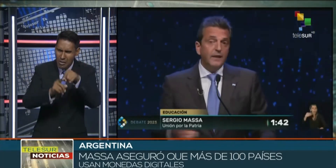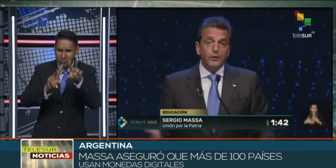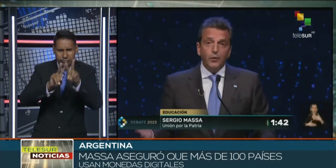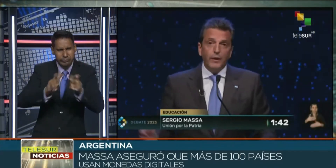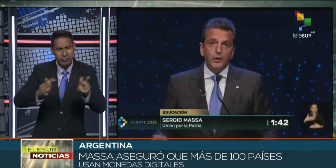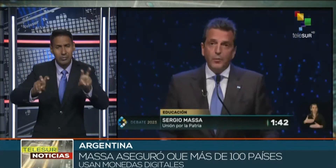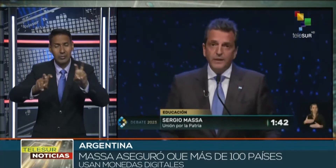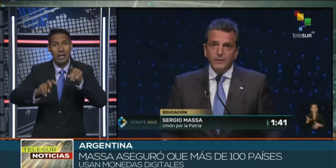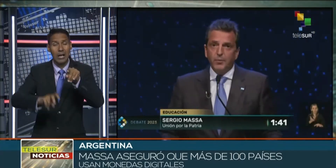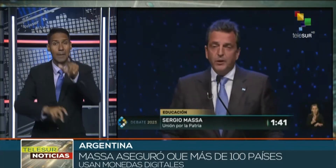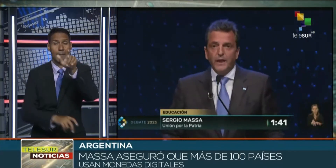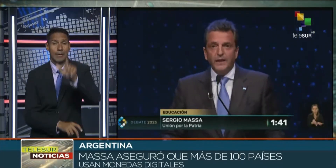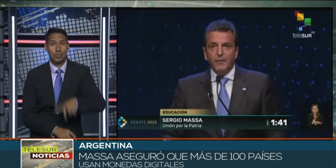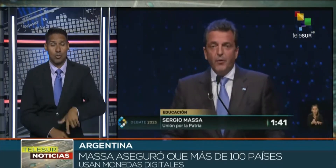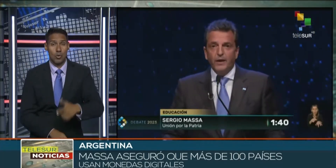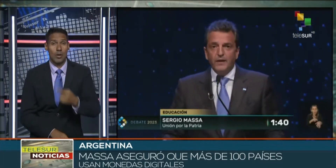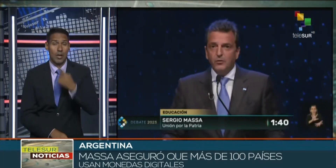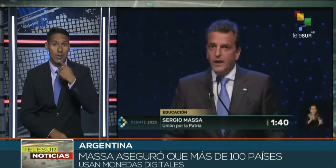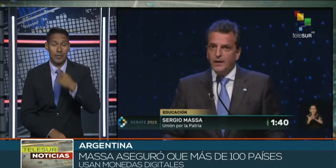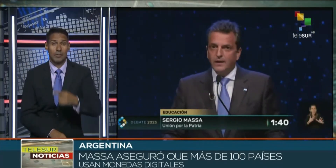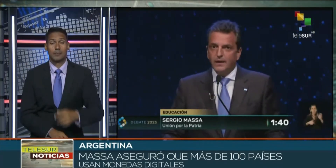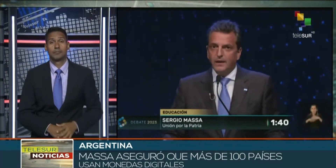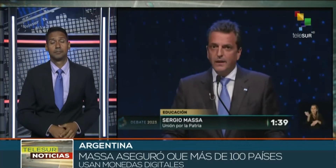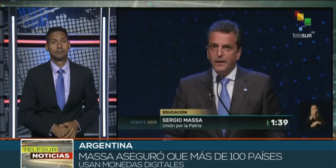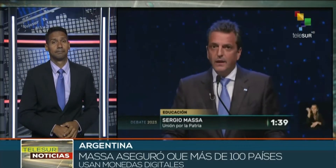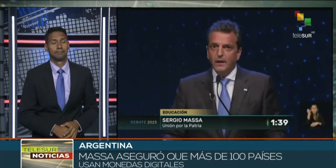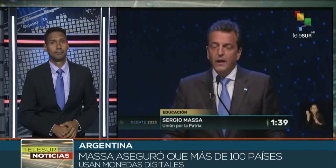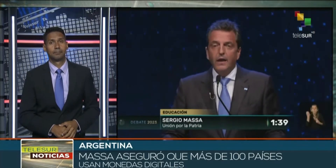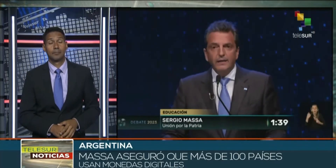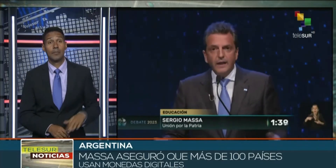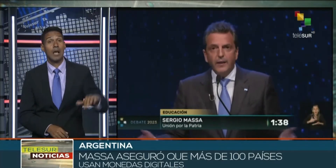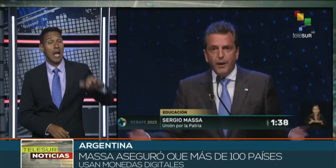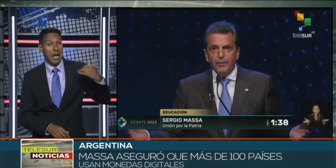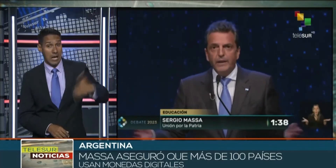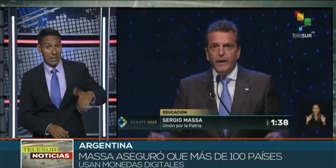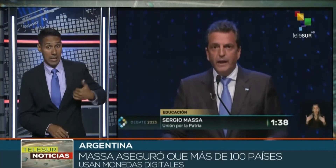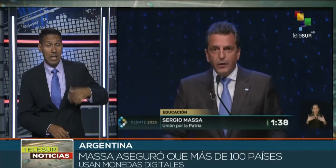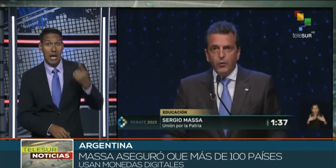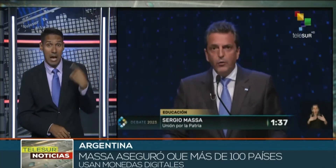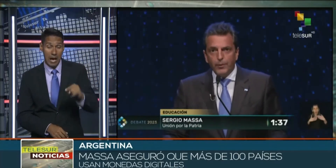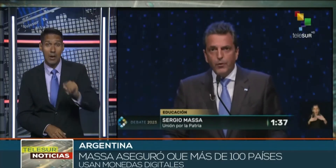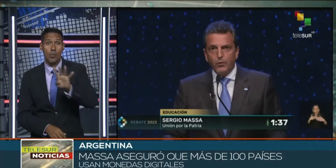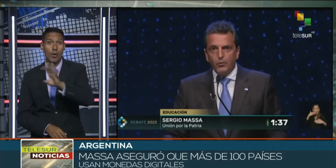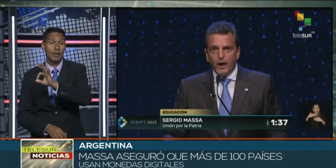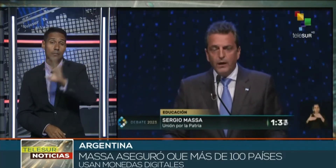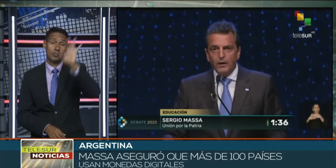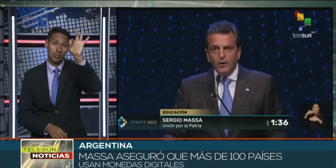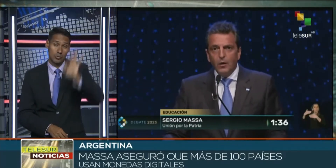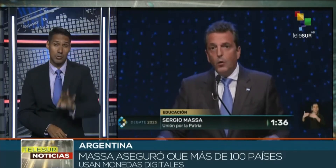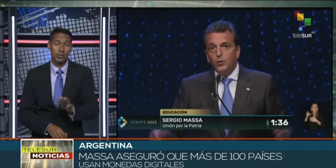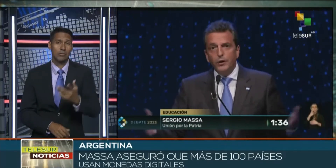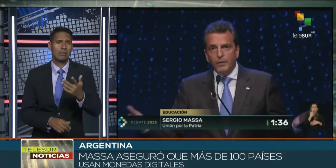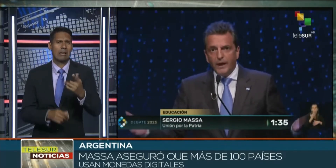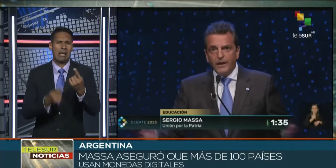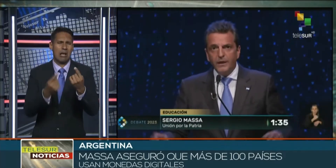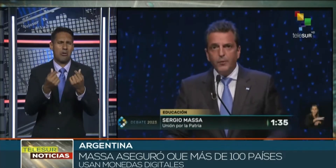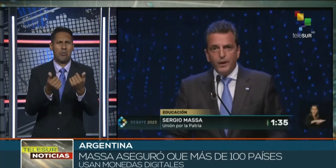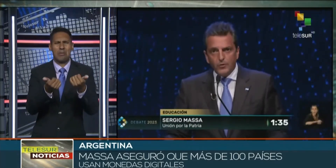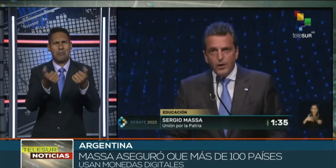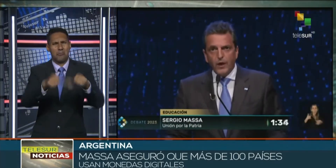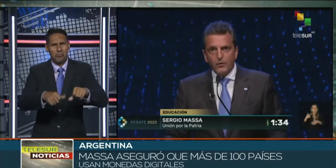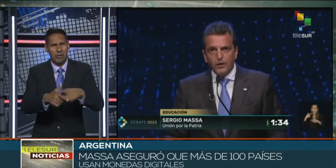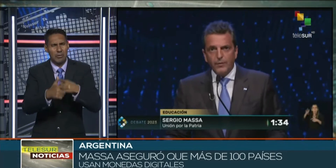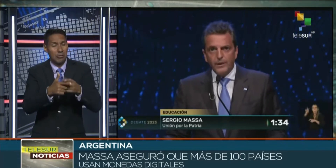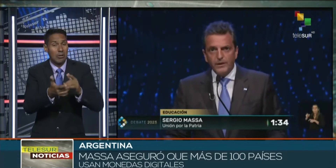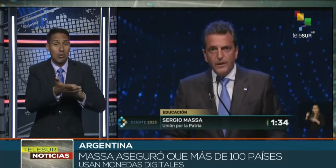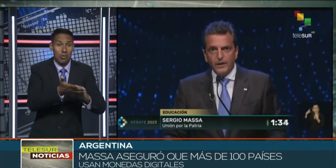común. El titular del Palacio de Hacienda indicó que Argentina tiene más del 40% de la economía en negro y si no se resuelve